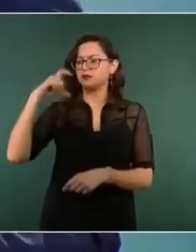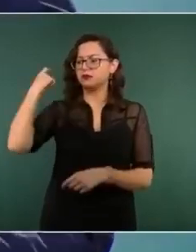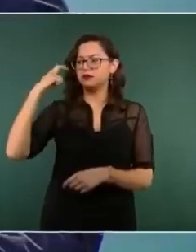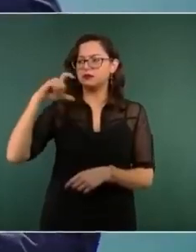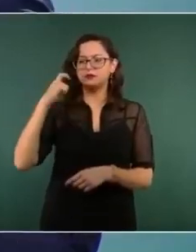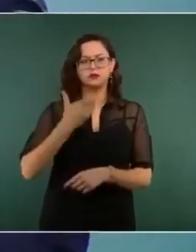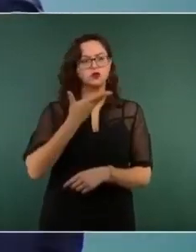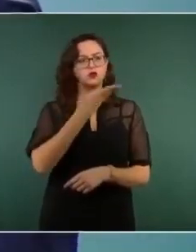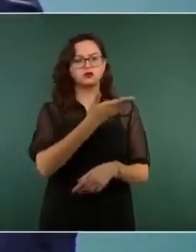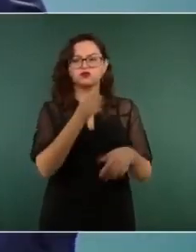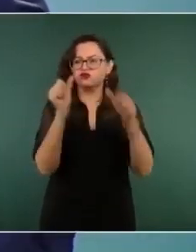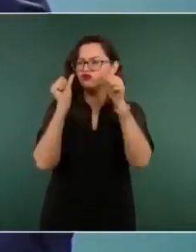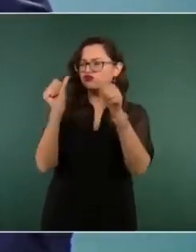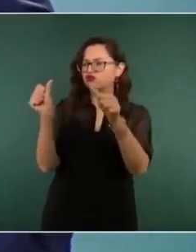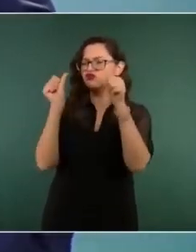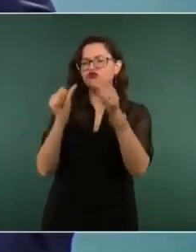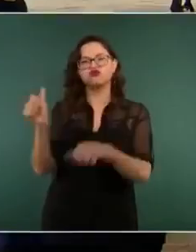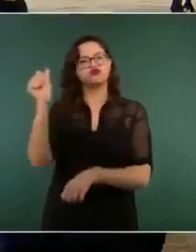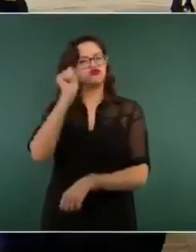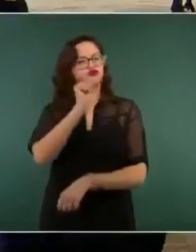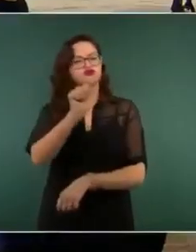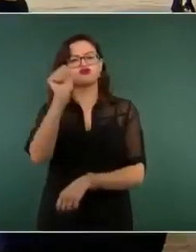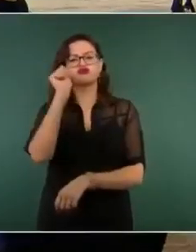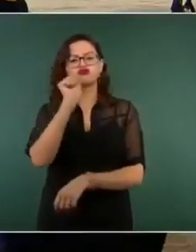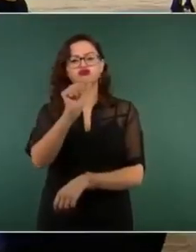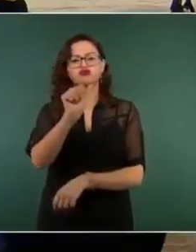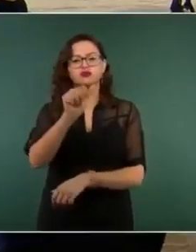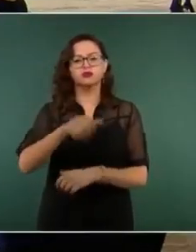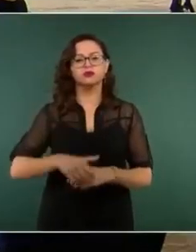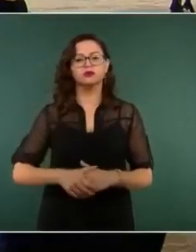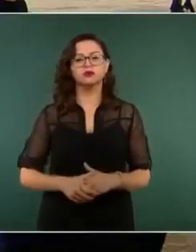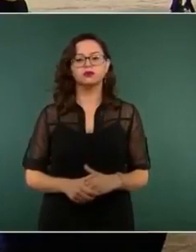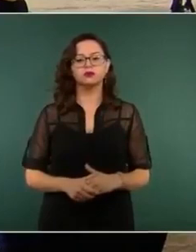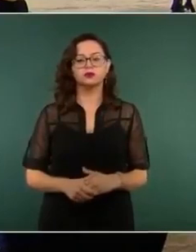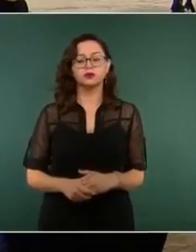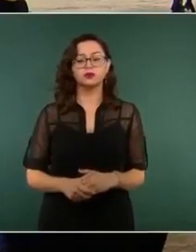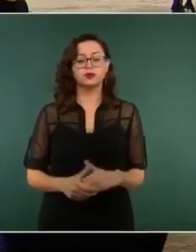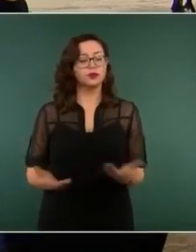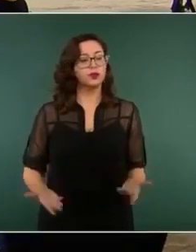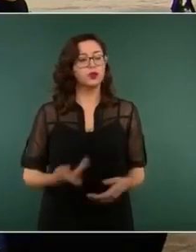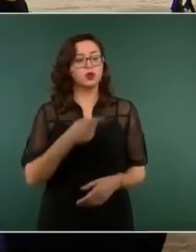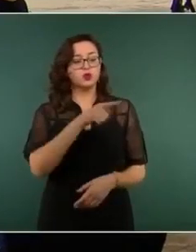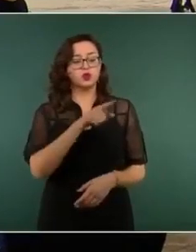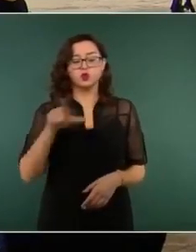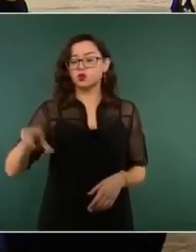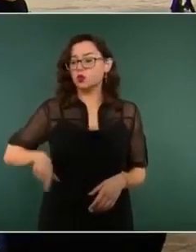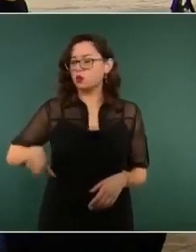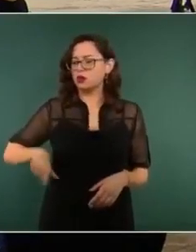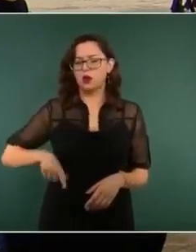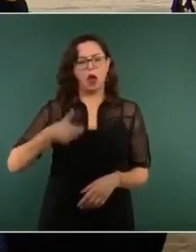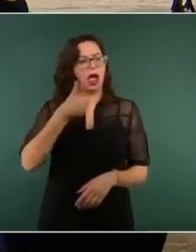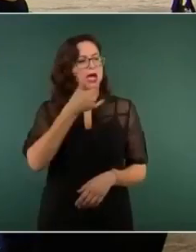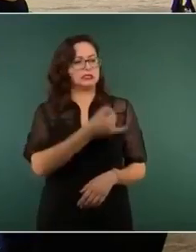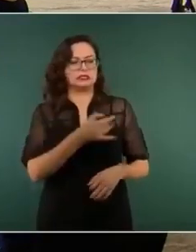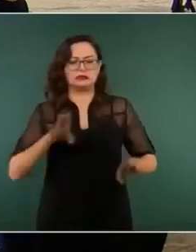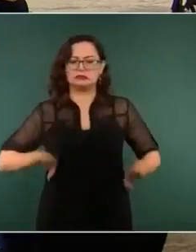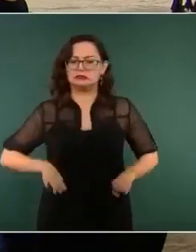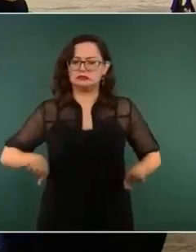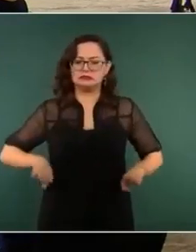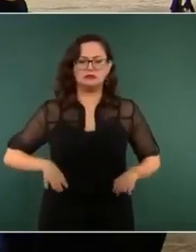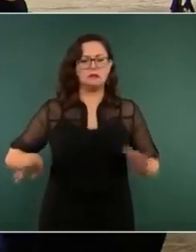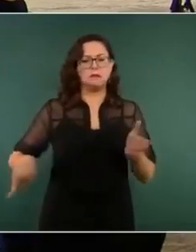queretanos. Esa ha sido la constante de su gobierno y no solamente